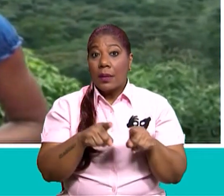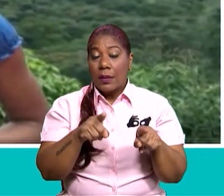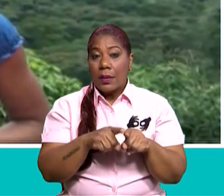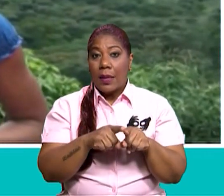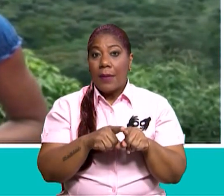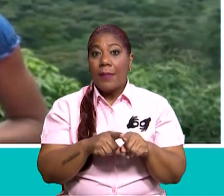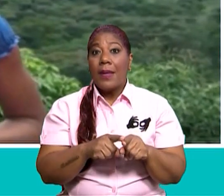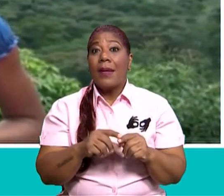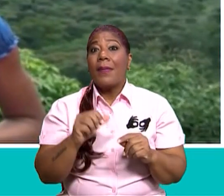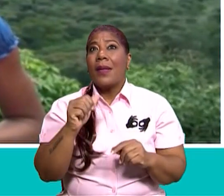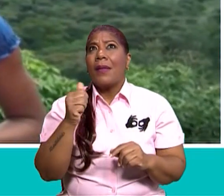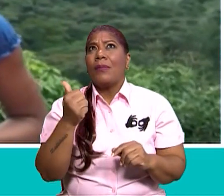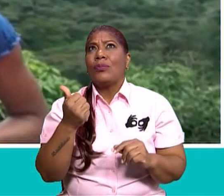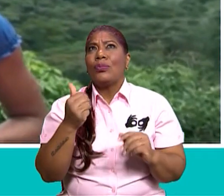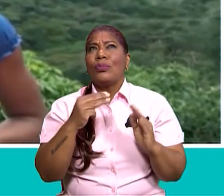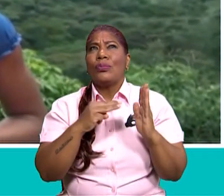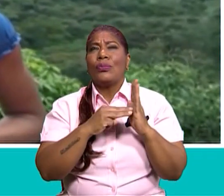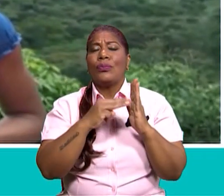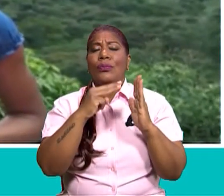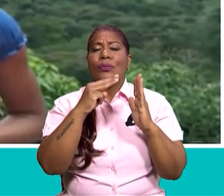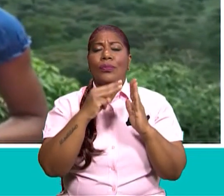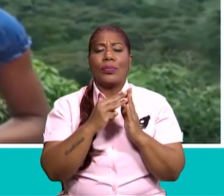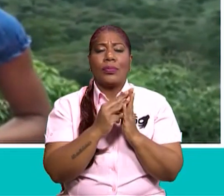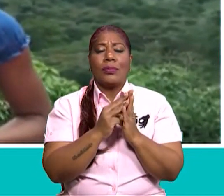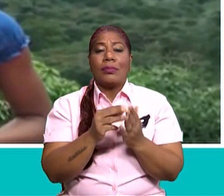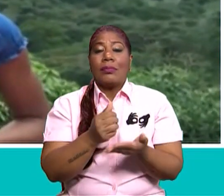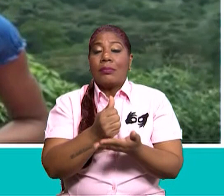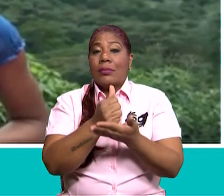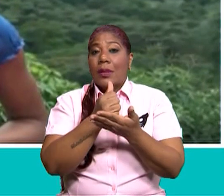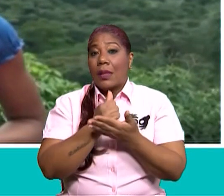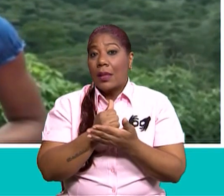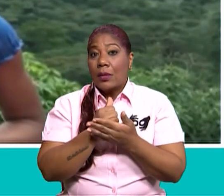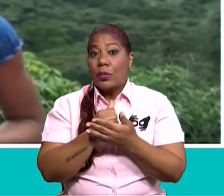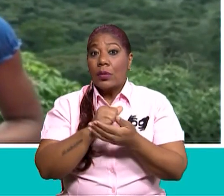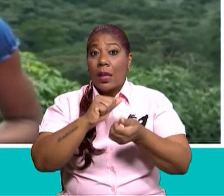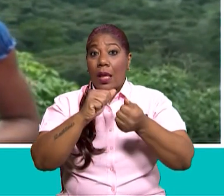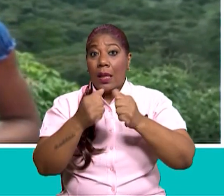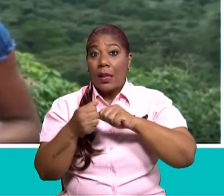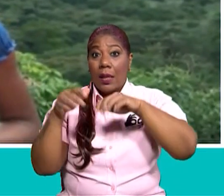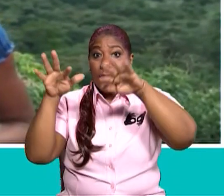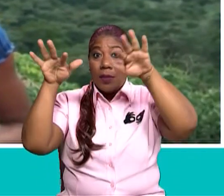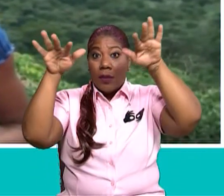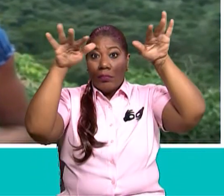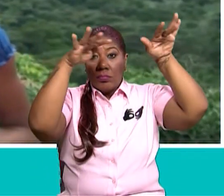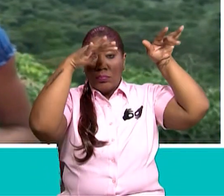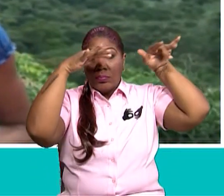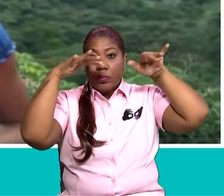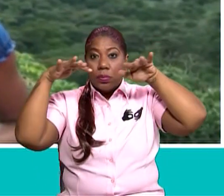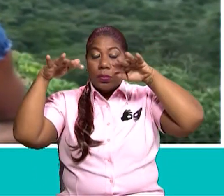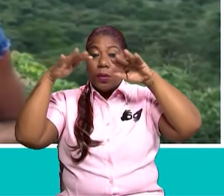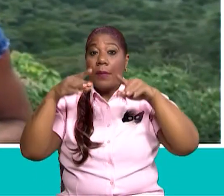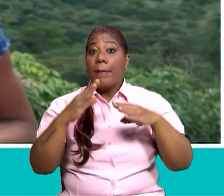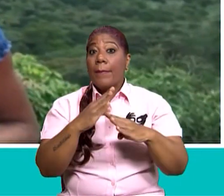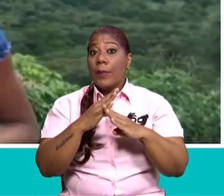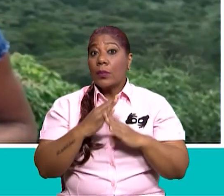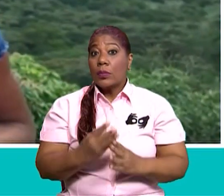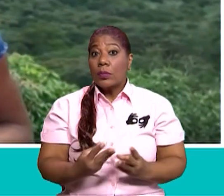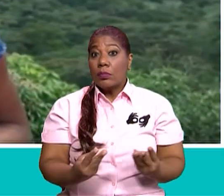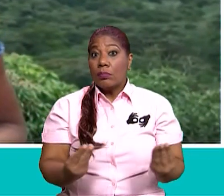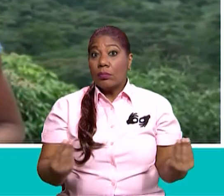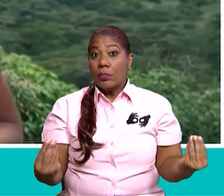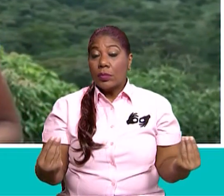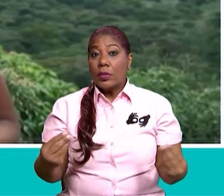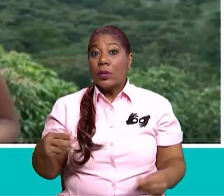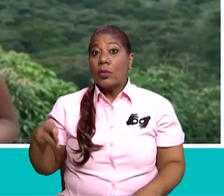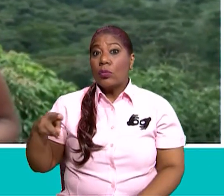más de mil millones de personas. Además de ayudar a responder al cambio climático y proteger los celos y el agua, albergan más de tres